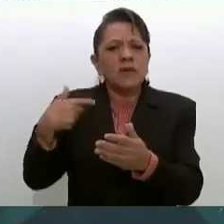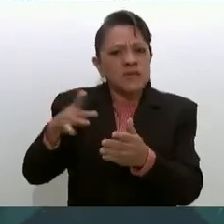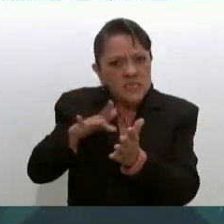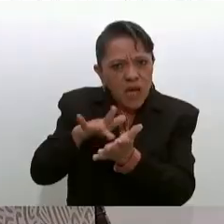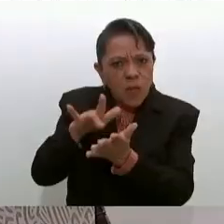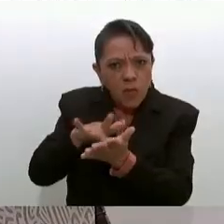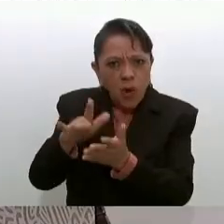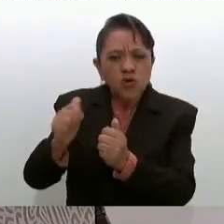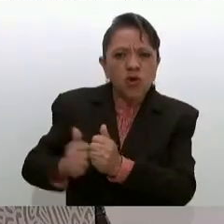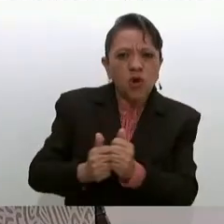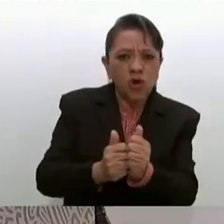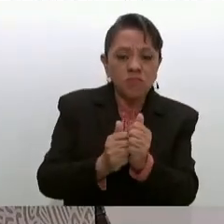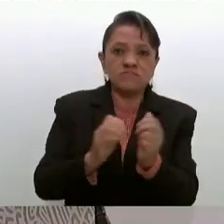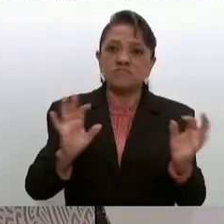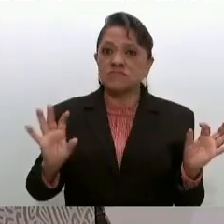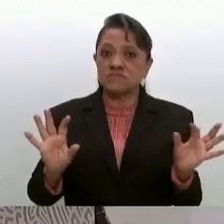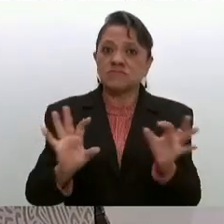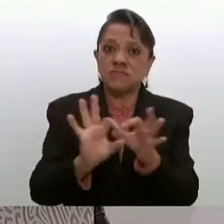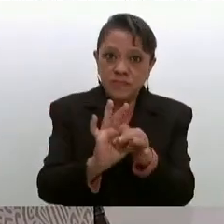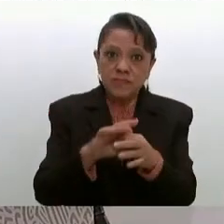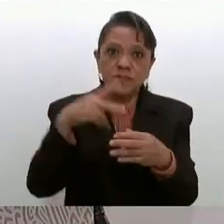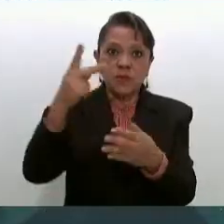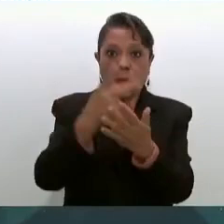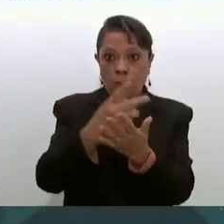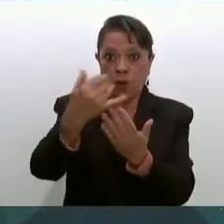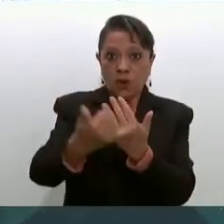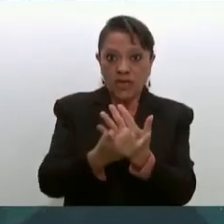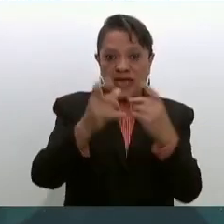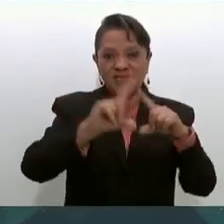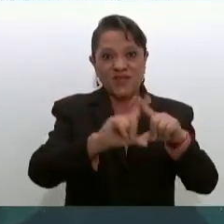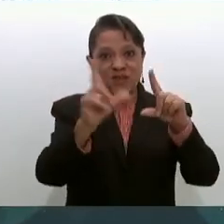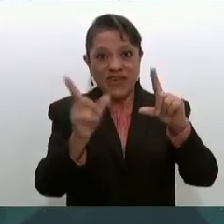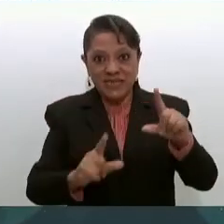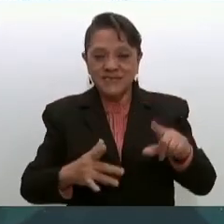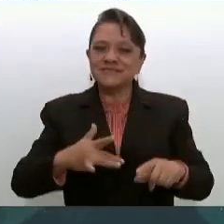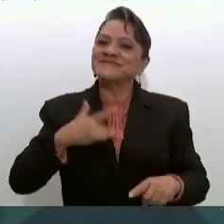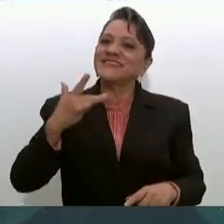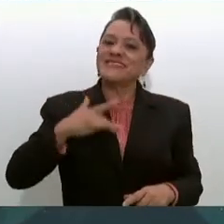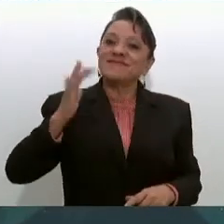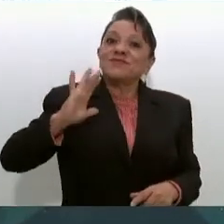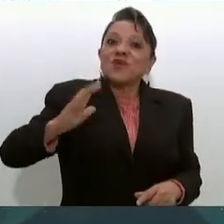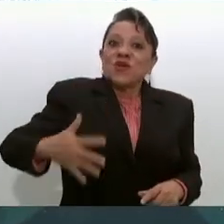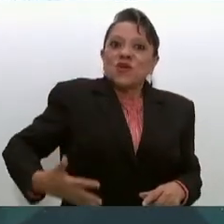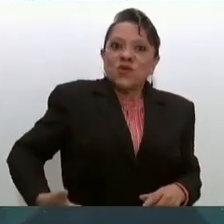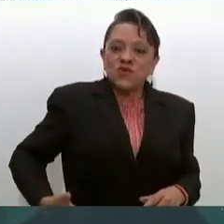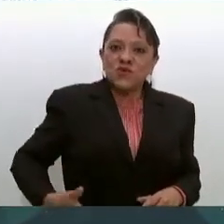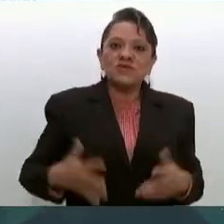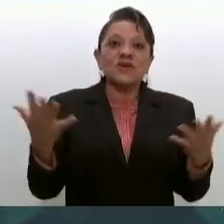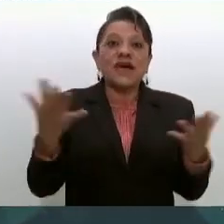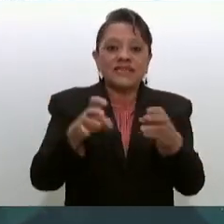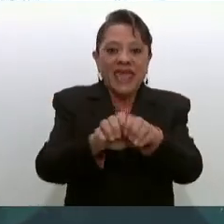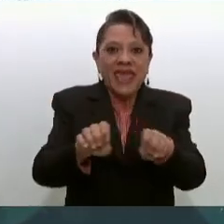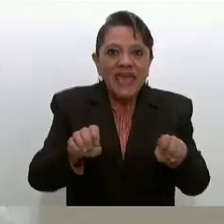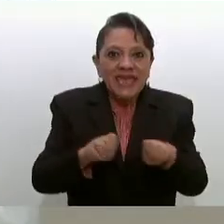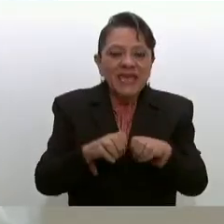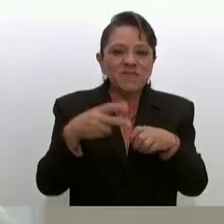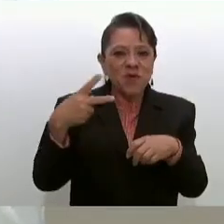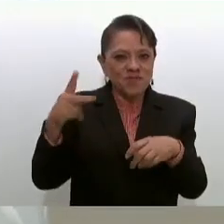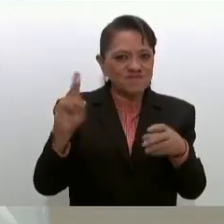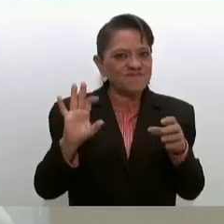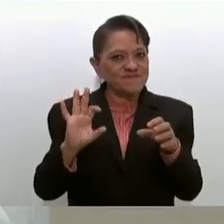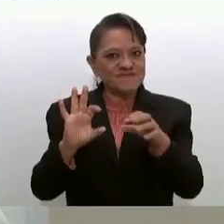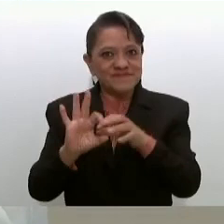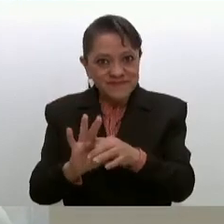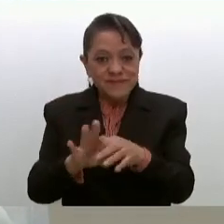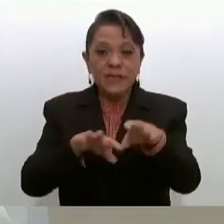cerramos filas con su proyecto de nación. Nos sentimos muy orgullosos de hacer equipo con usted. Y